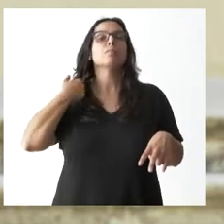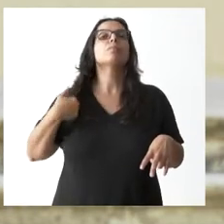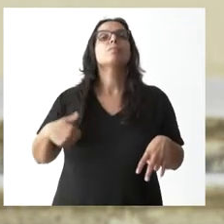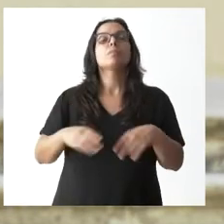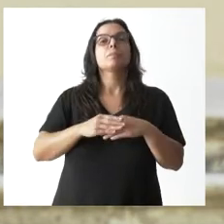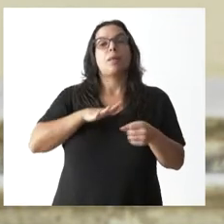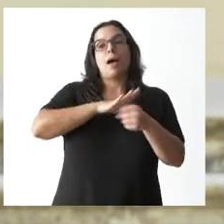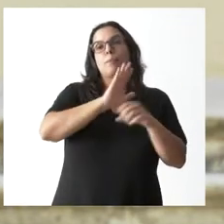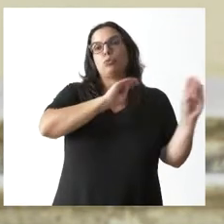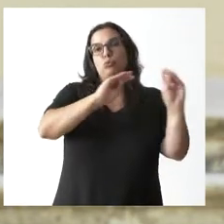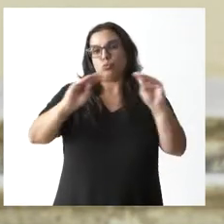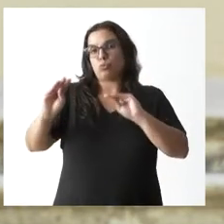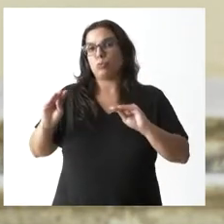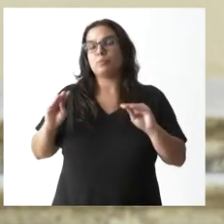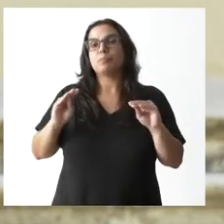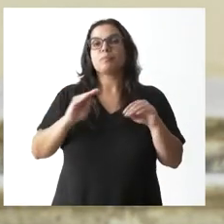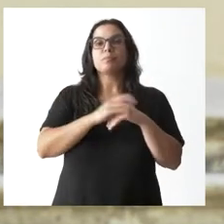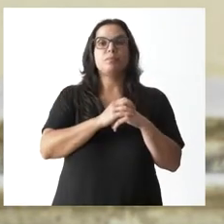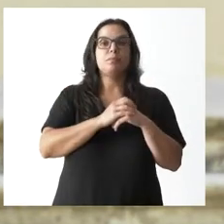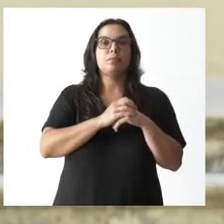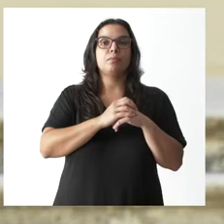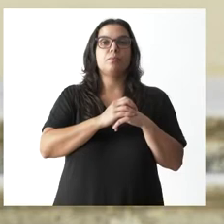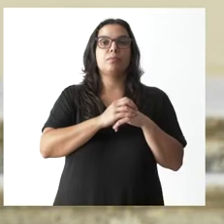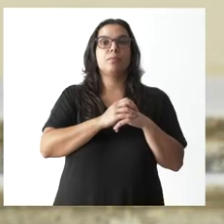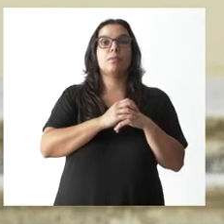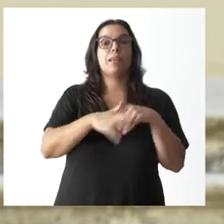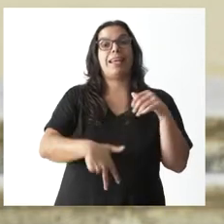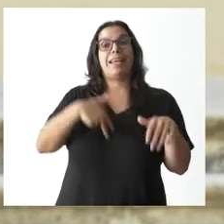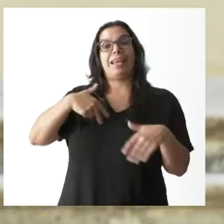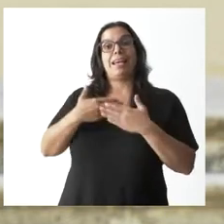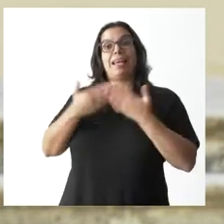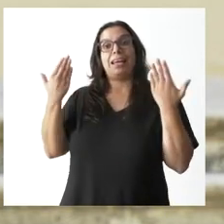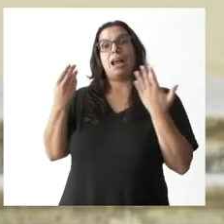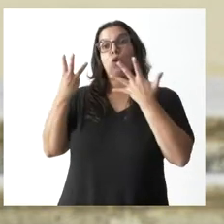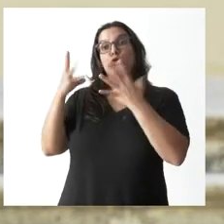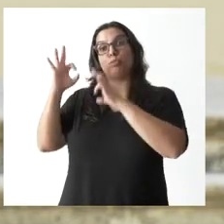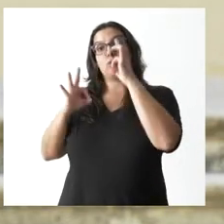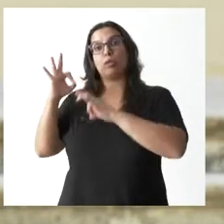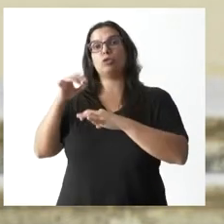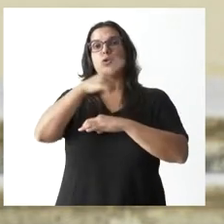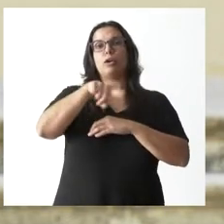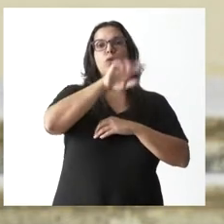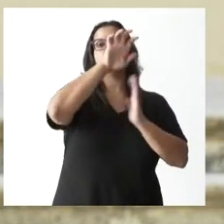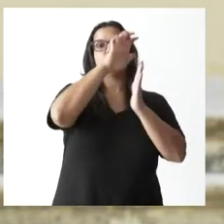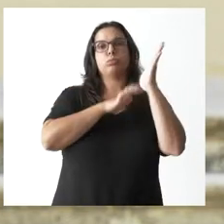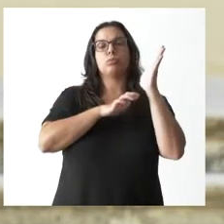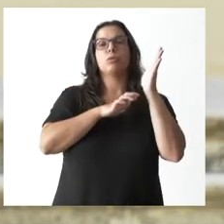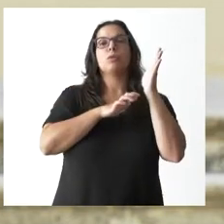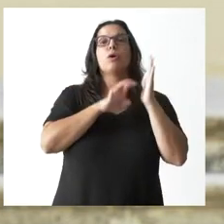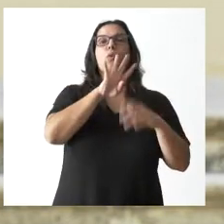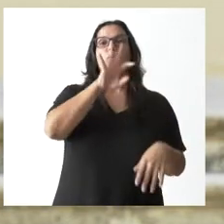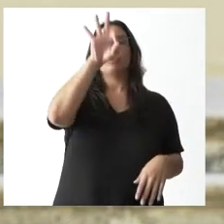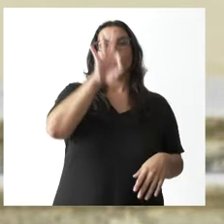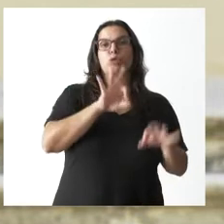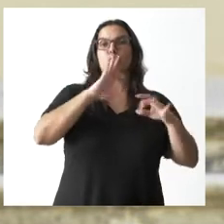profesional, frente al general, que es del 8%. Es decir, lo bajamos exactamente